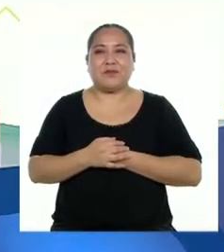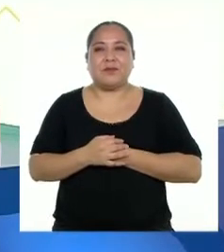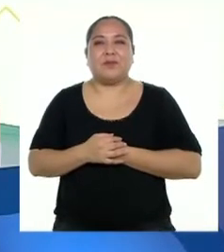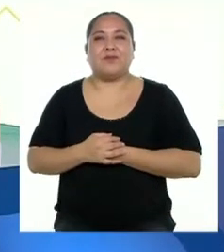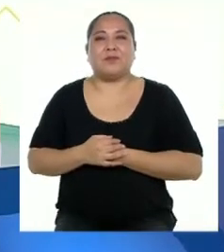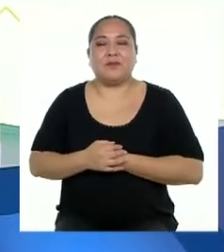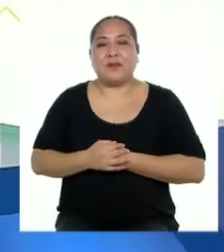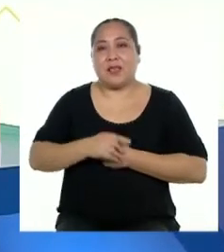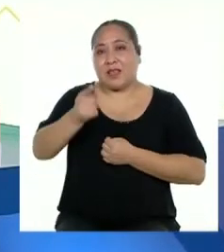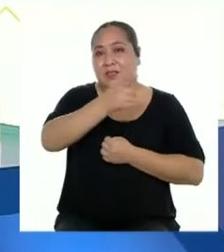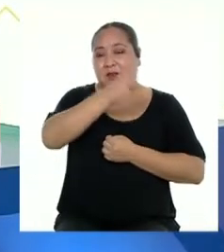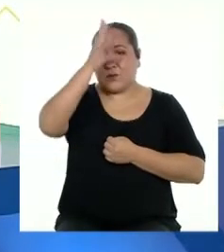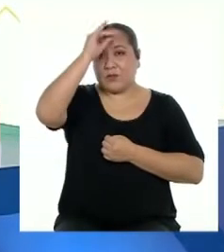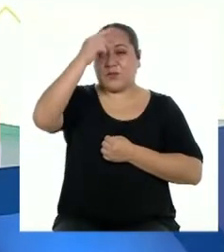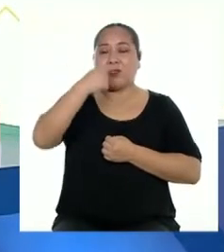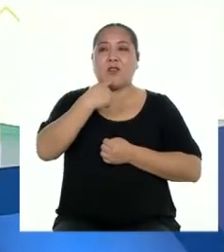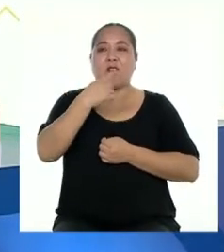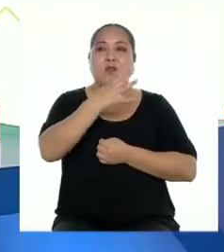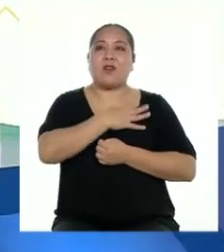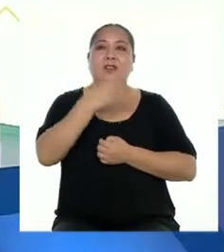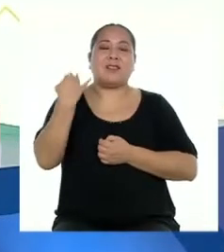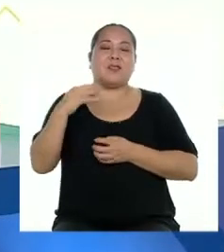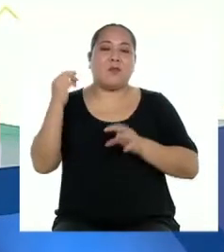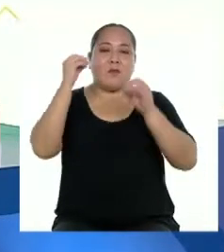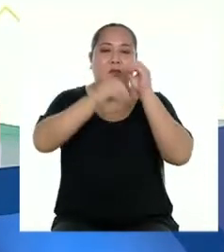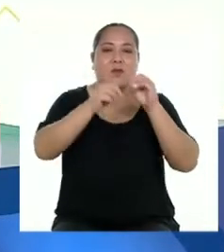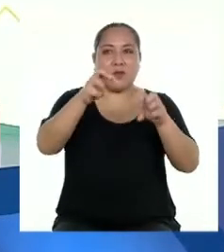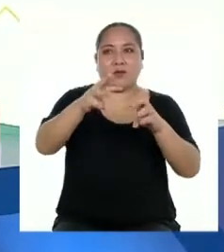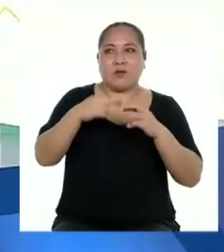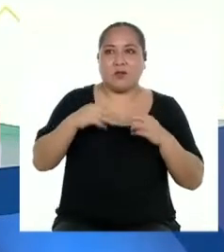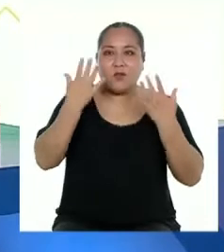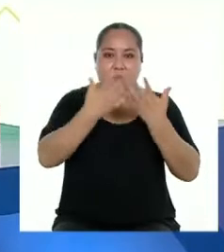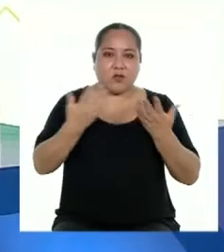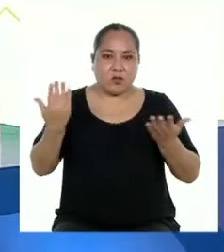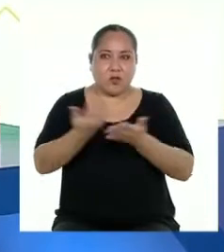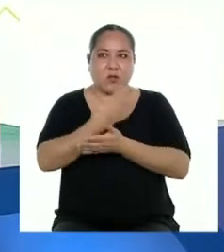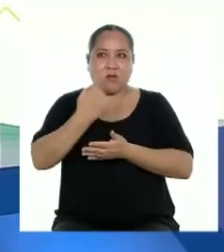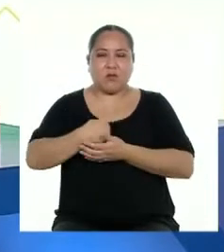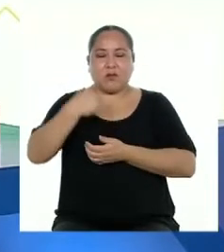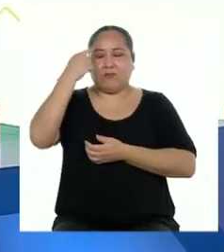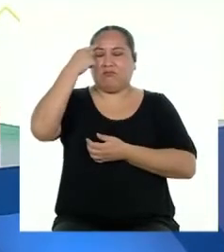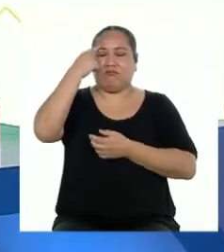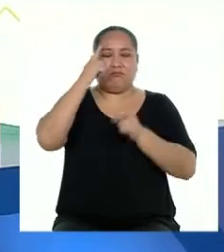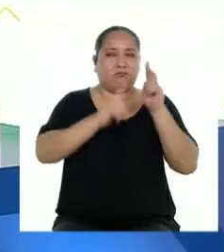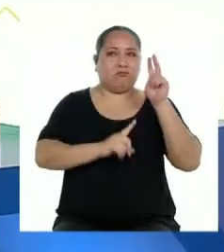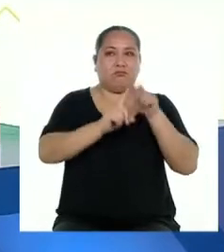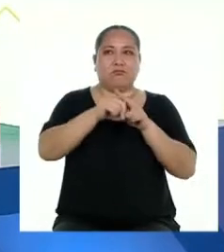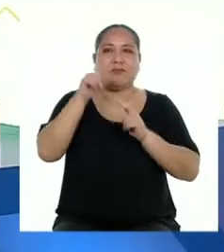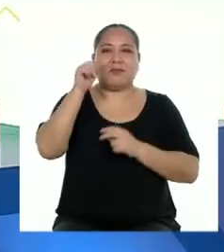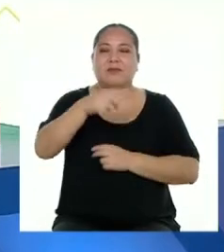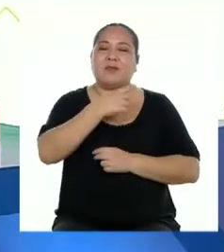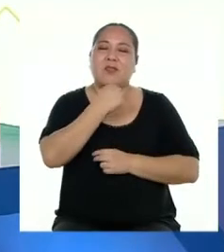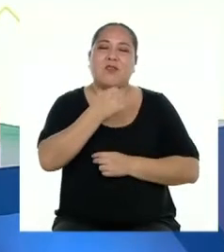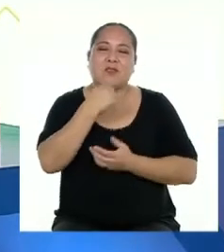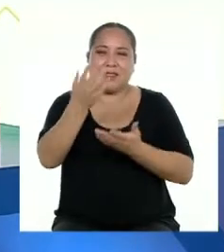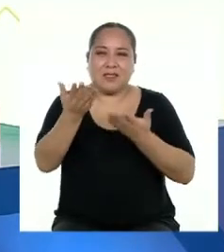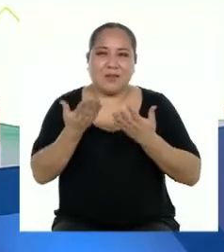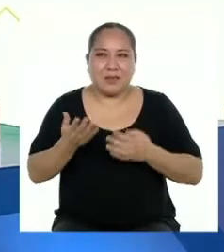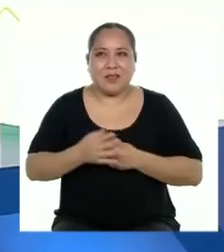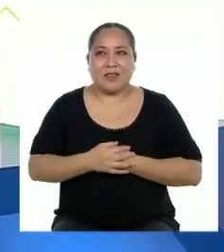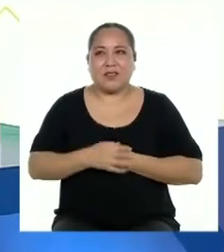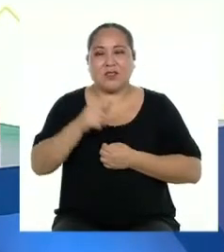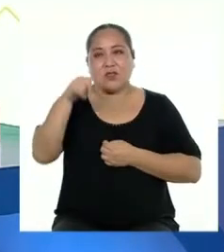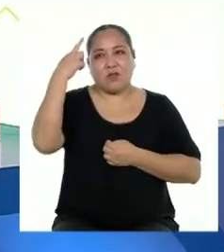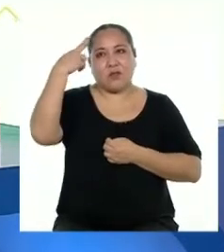Las y los chicos de cuartos siempre ponen sobre la mesa cosas nuevas que a mí no se me hubieran ocurrido. Por eso me encanta invitarlos.